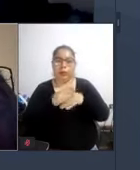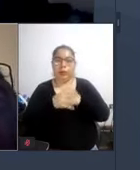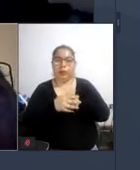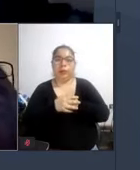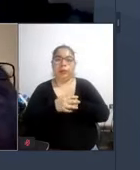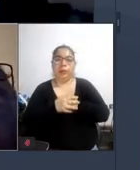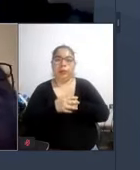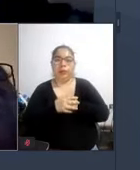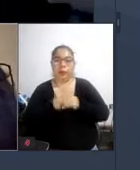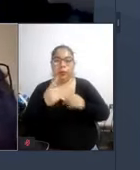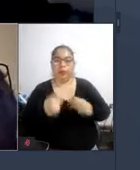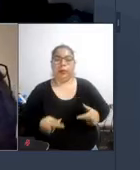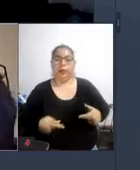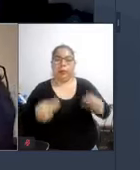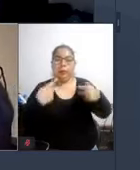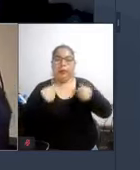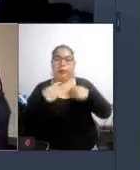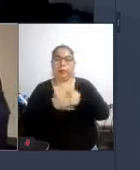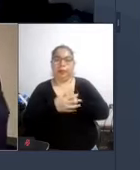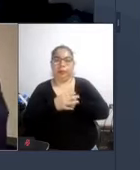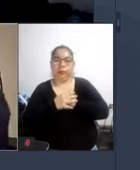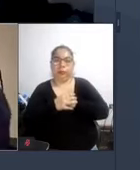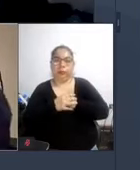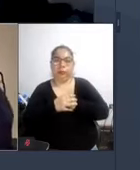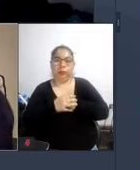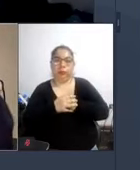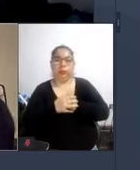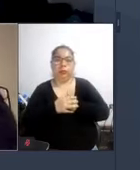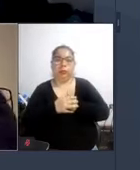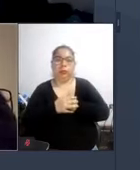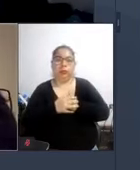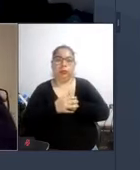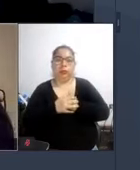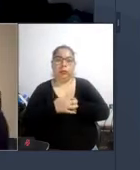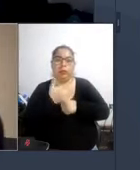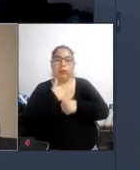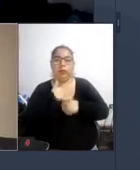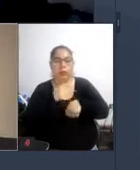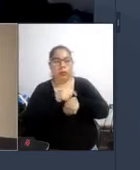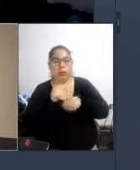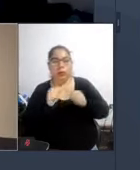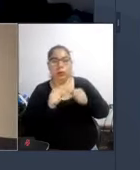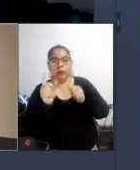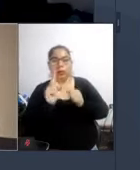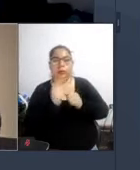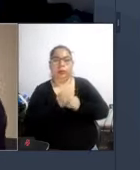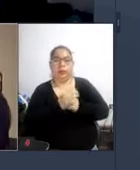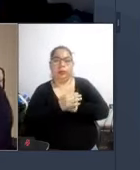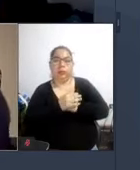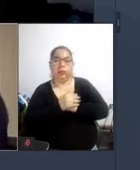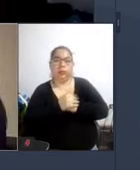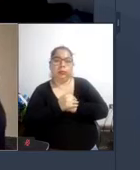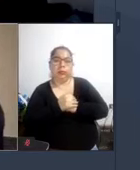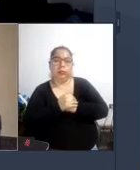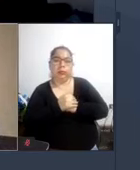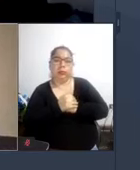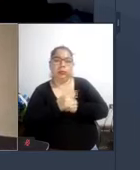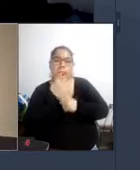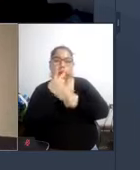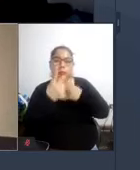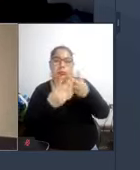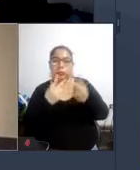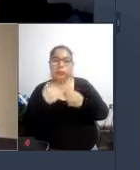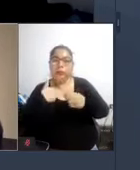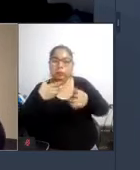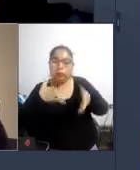de mi vida o sea yo no no es que la adquirí con el tiempo yo he crecido con ella